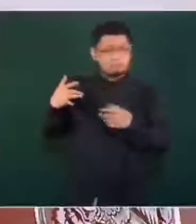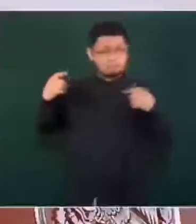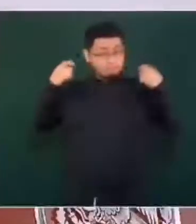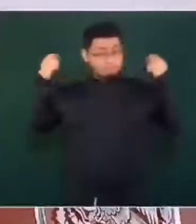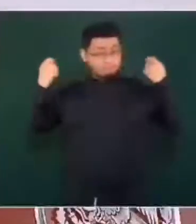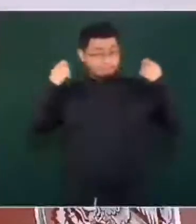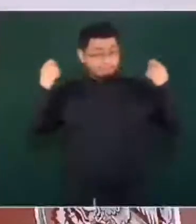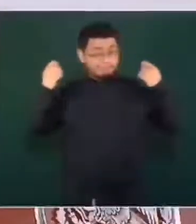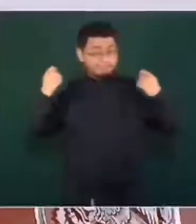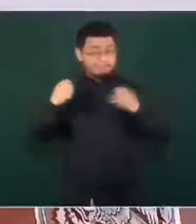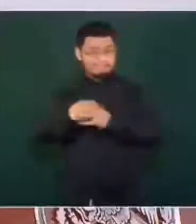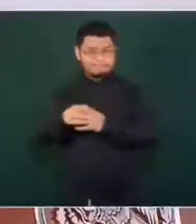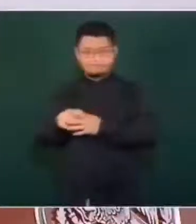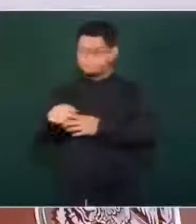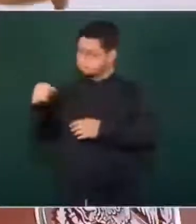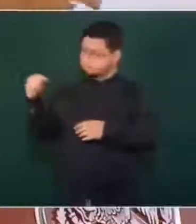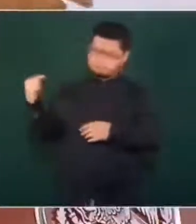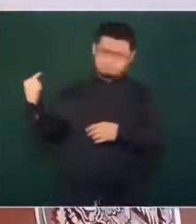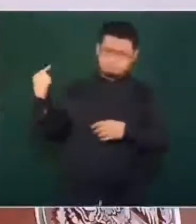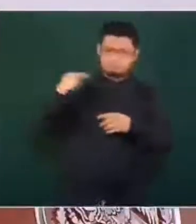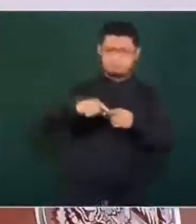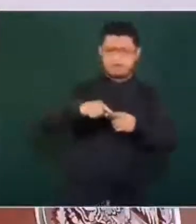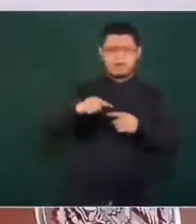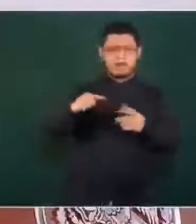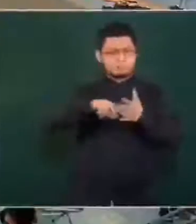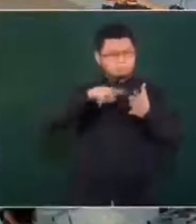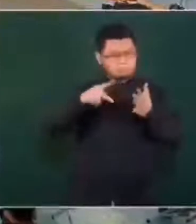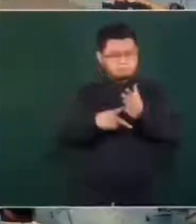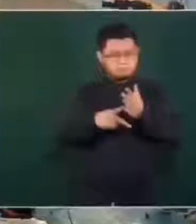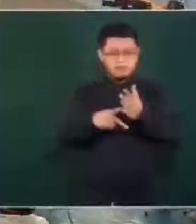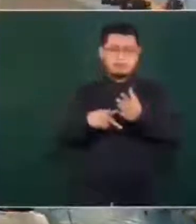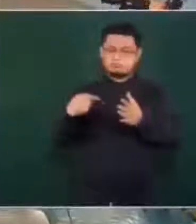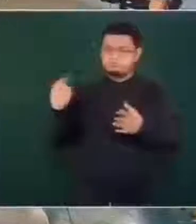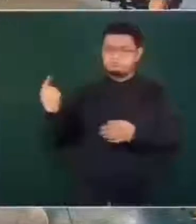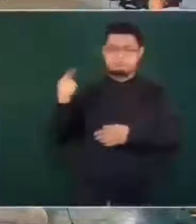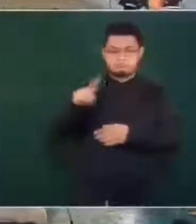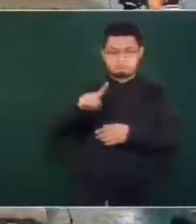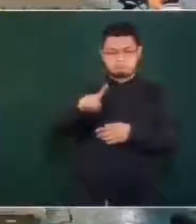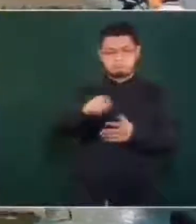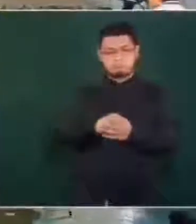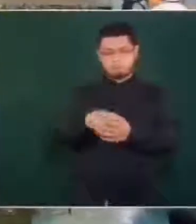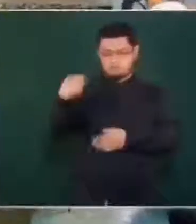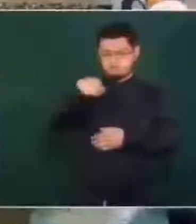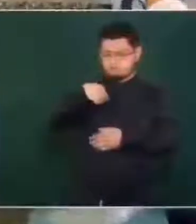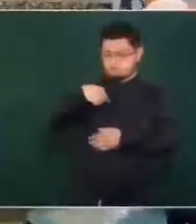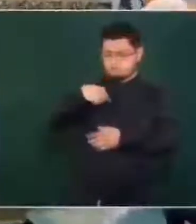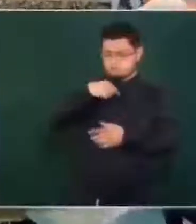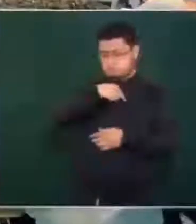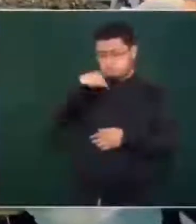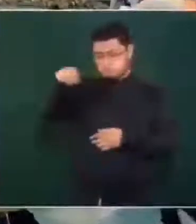Soy ingeniero Cárdenas de candidato a la presidencia y yo de candidato a jefe de gobierno